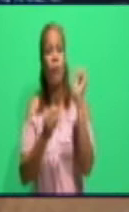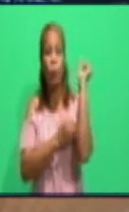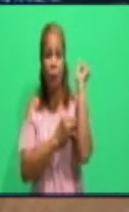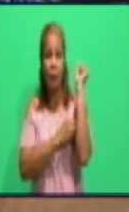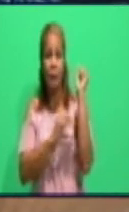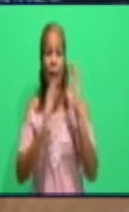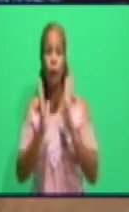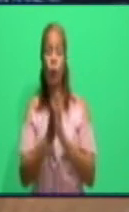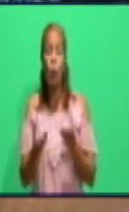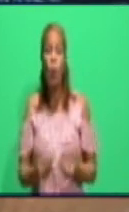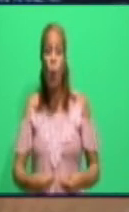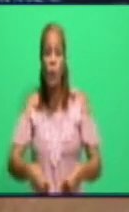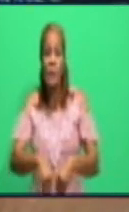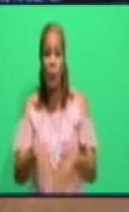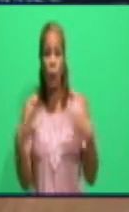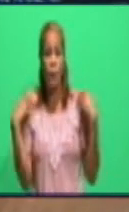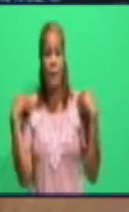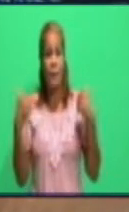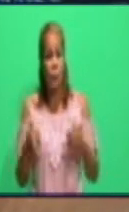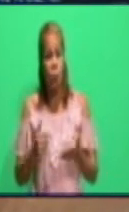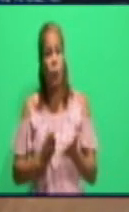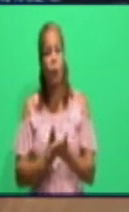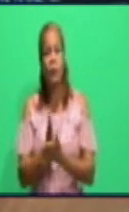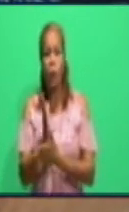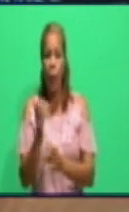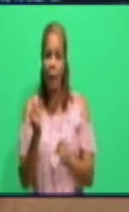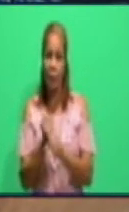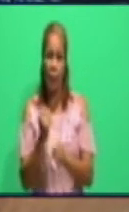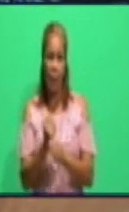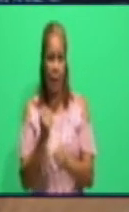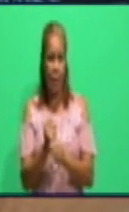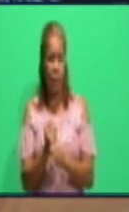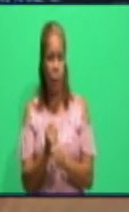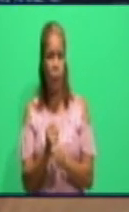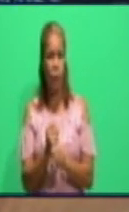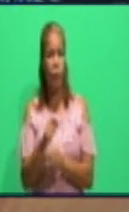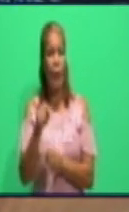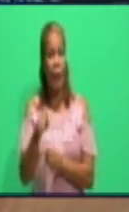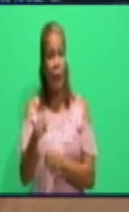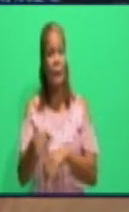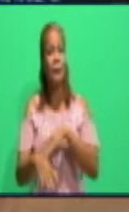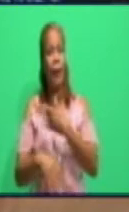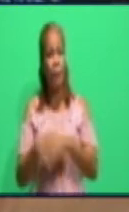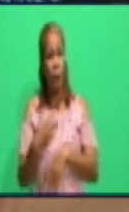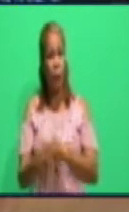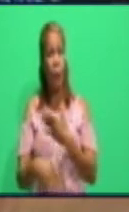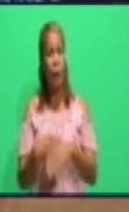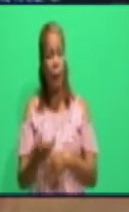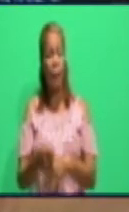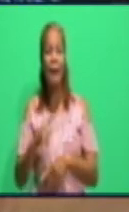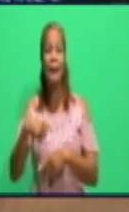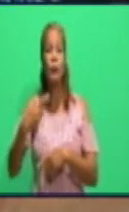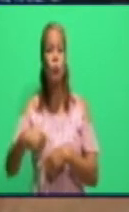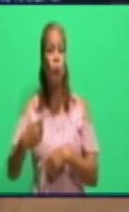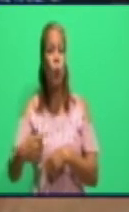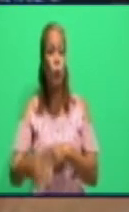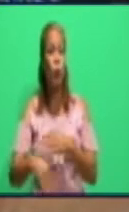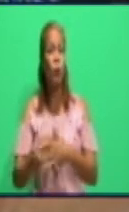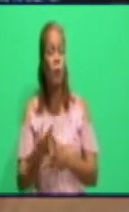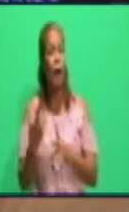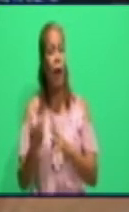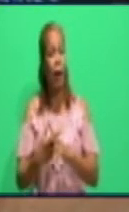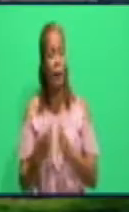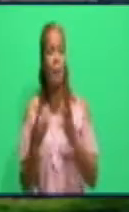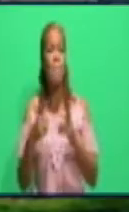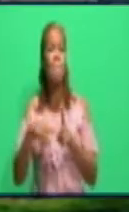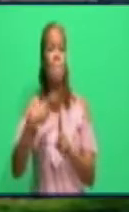consejos de dirección y seguir trabajando en la detención de estas problemáticas que inciden negativamente en el servicio a la población.